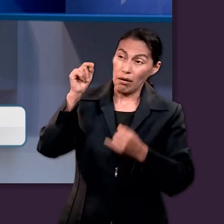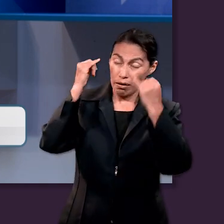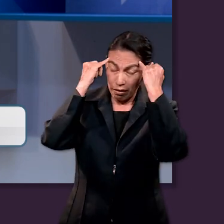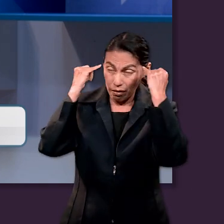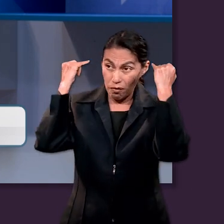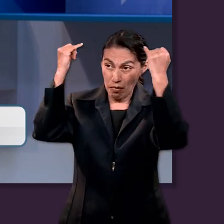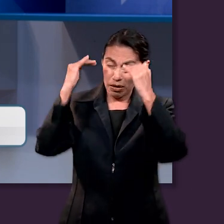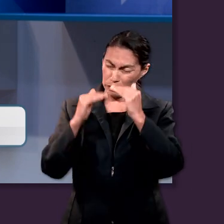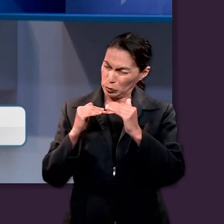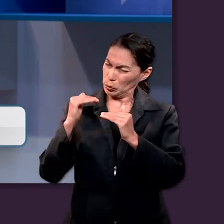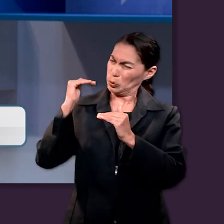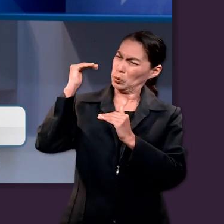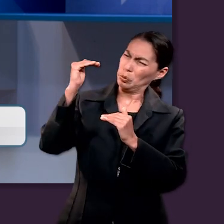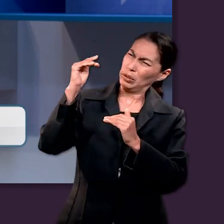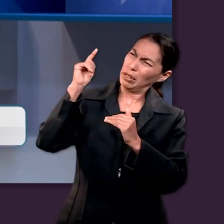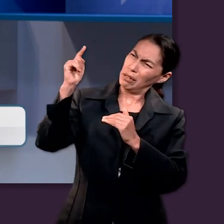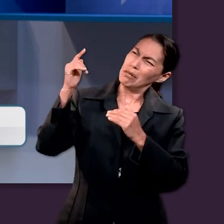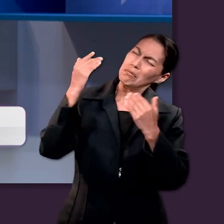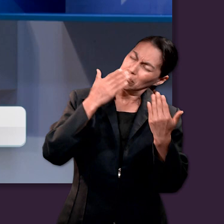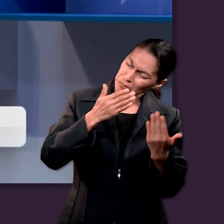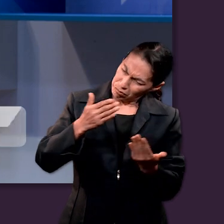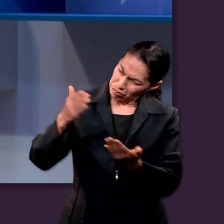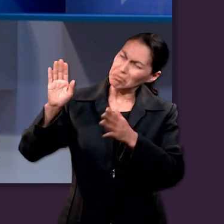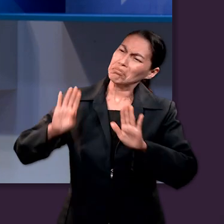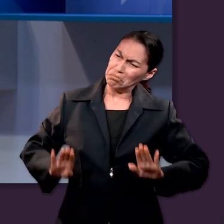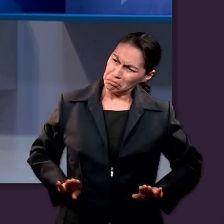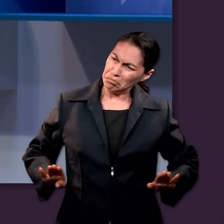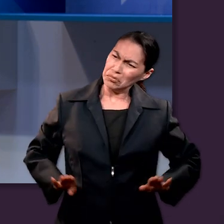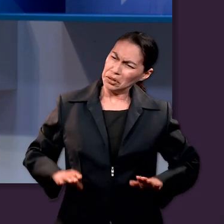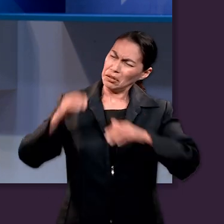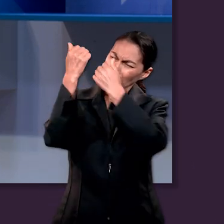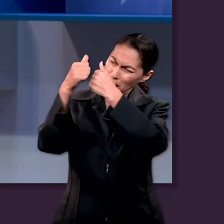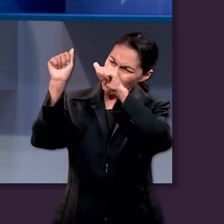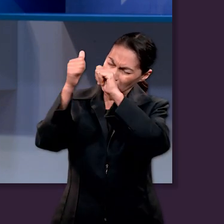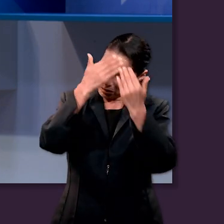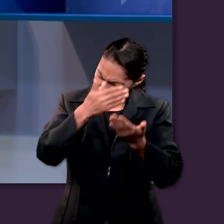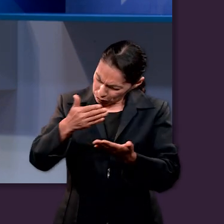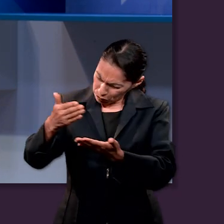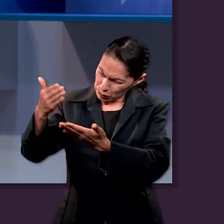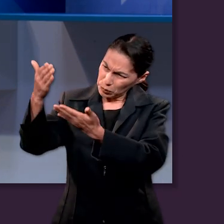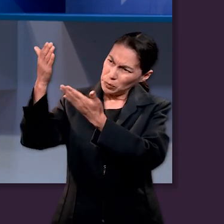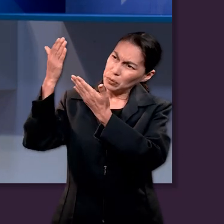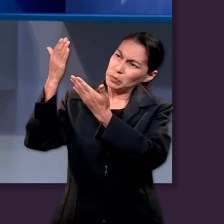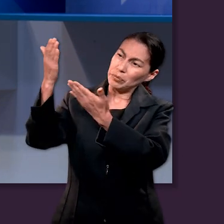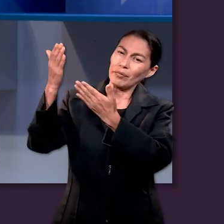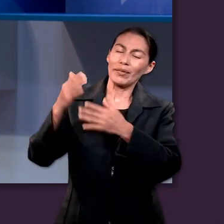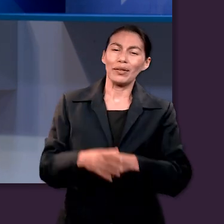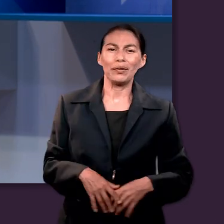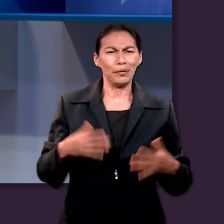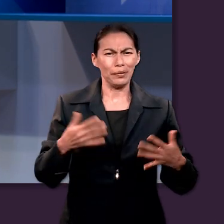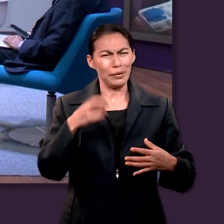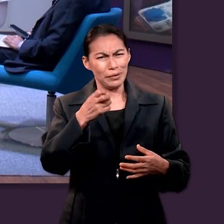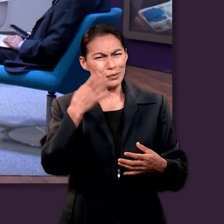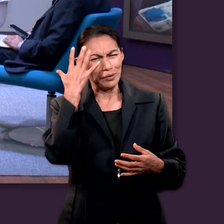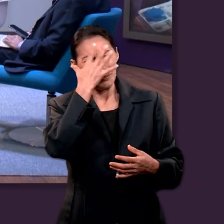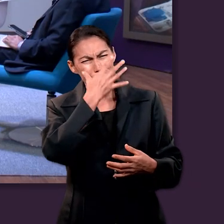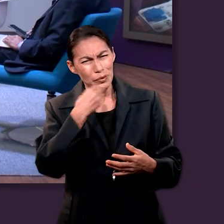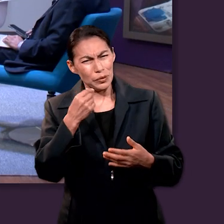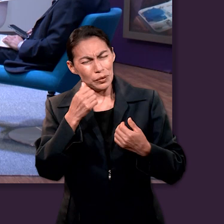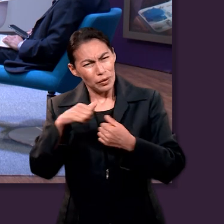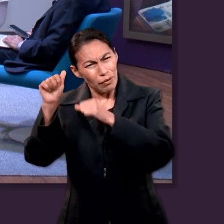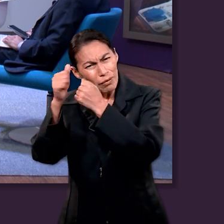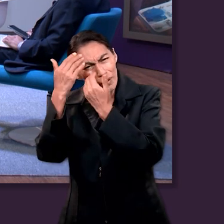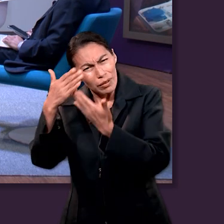alabaré tu nombre eternamente y para siempre. Grande es Jehová y digno de suprema alabanza y su grandeza. Es inescrutable.